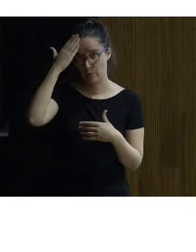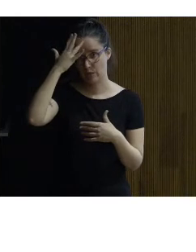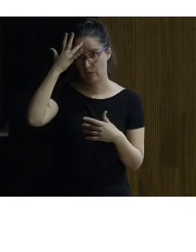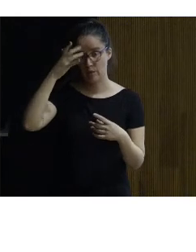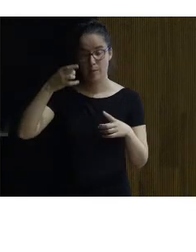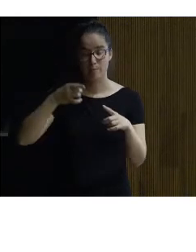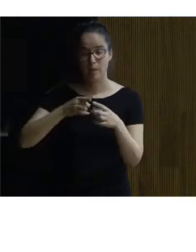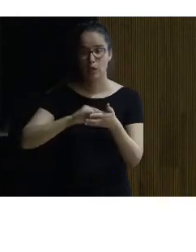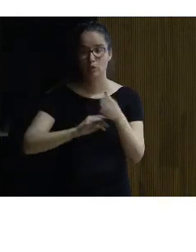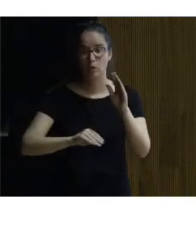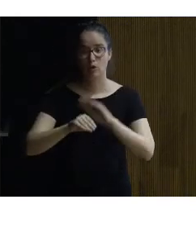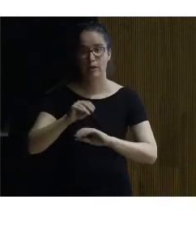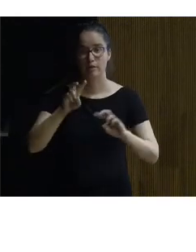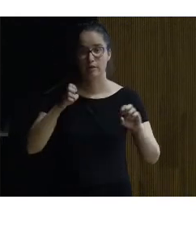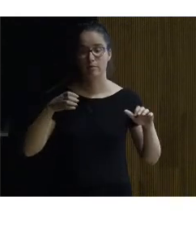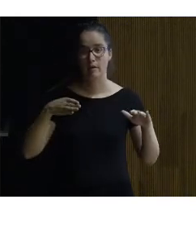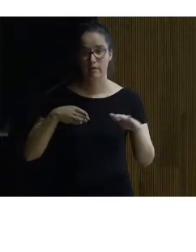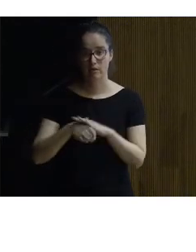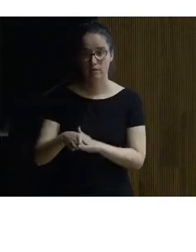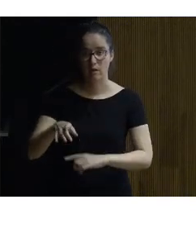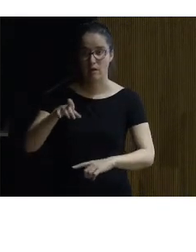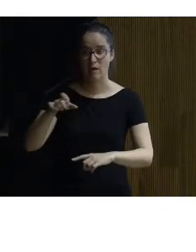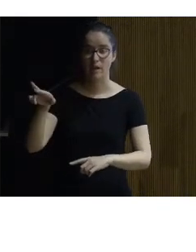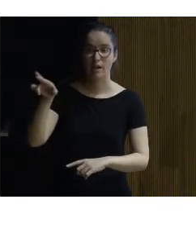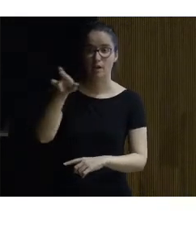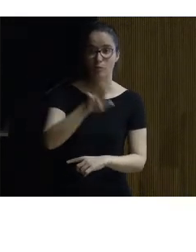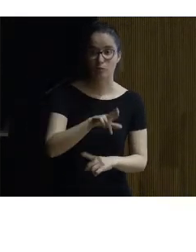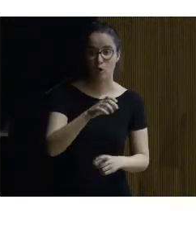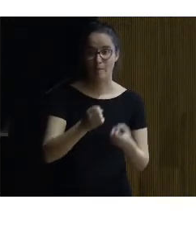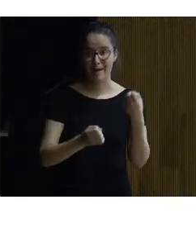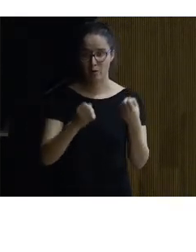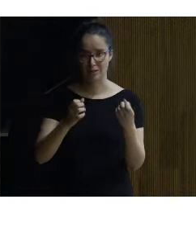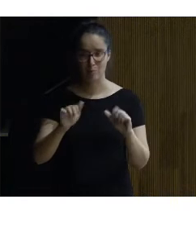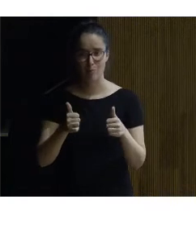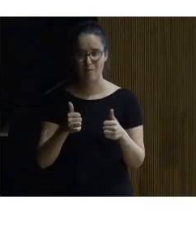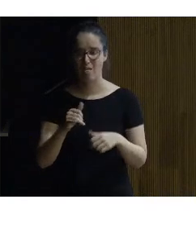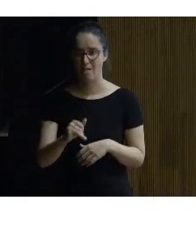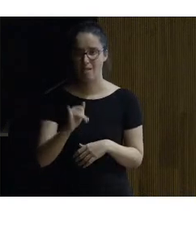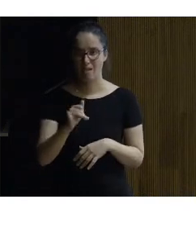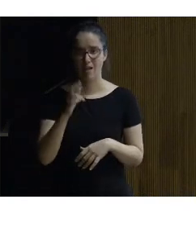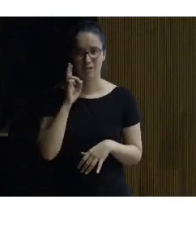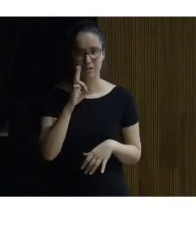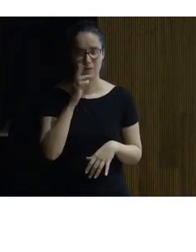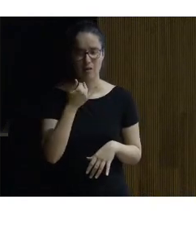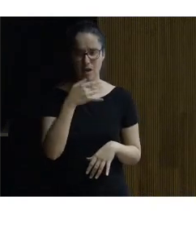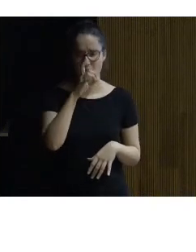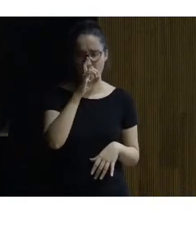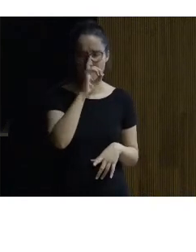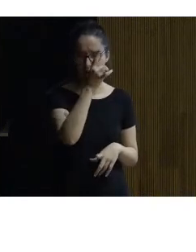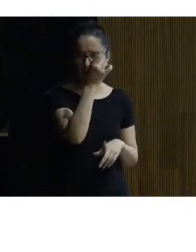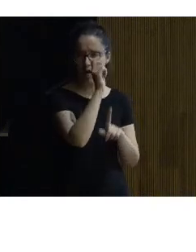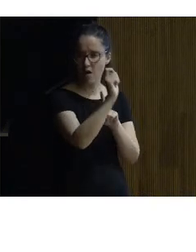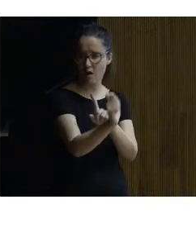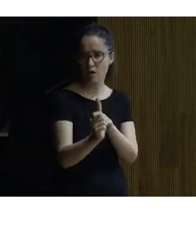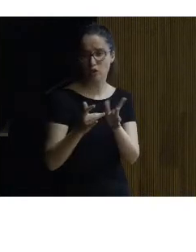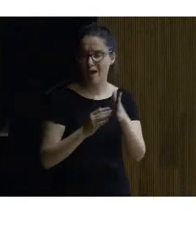resolver la accesibilidad recuperamos la accesibilidad que aunque solo fuera para vehículos tenía en un principio aquí viene un grabado antiguo por el cual había